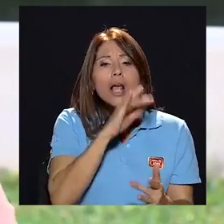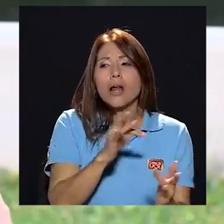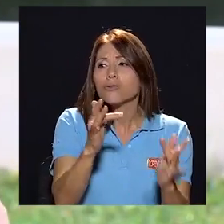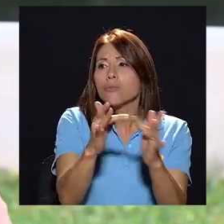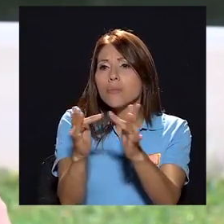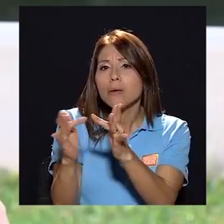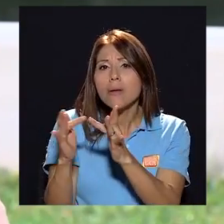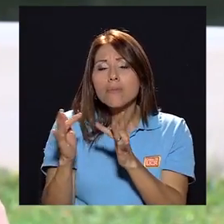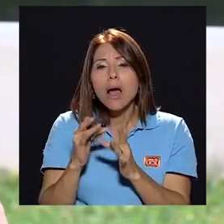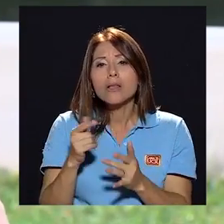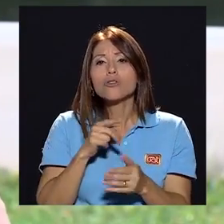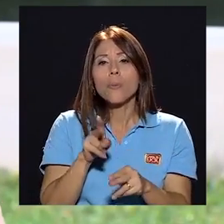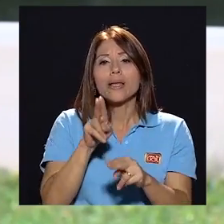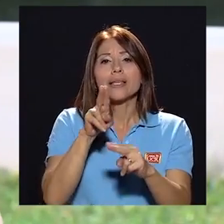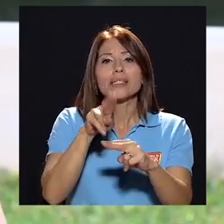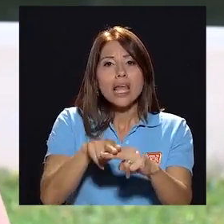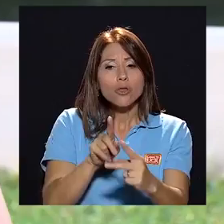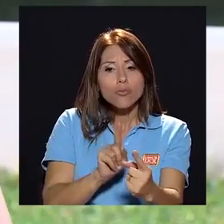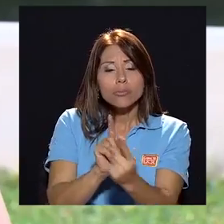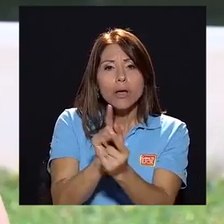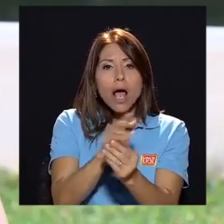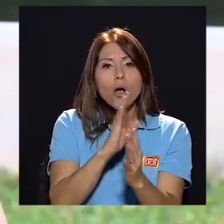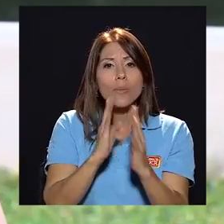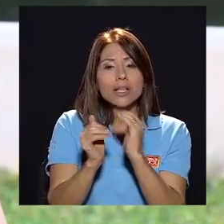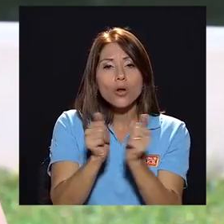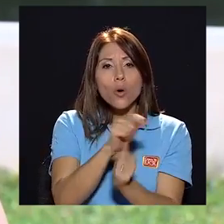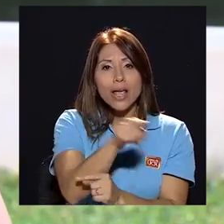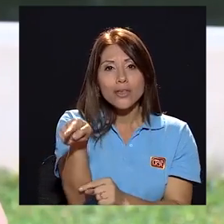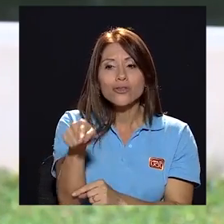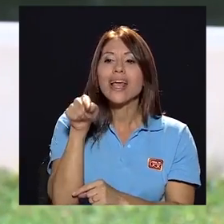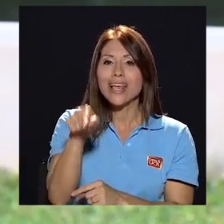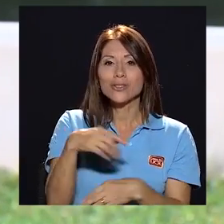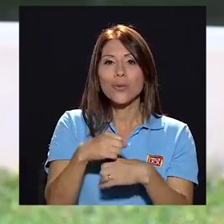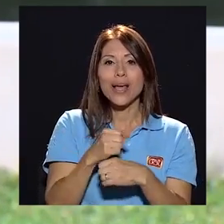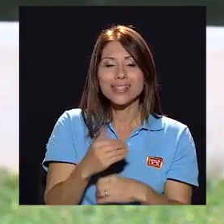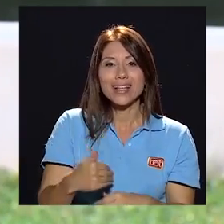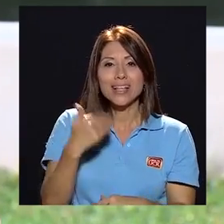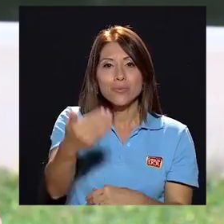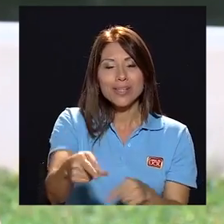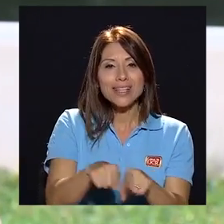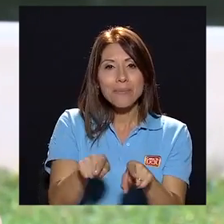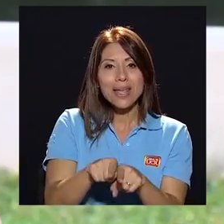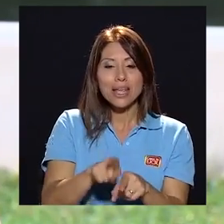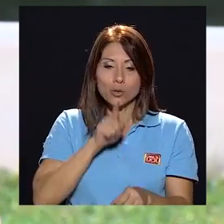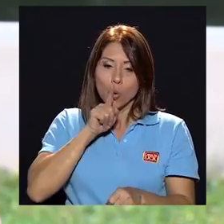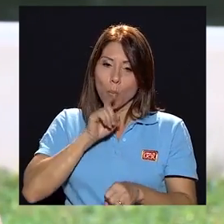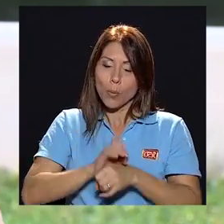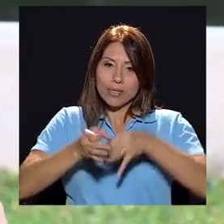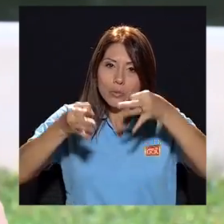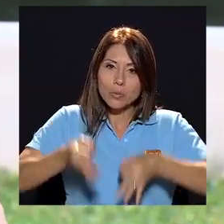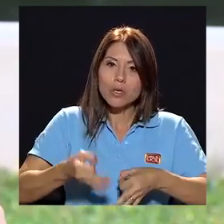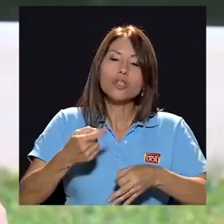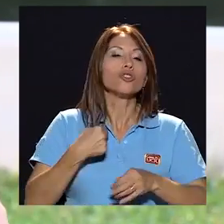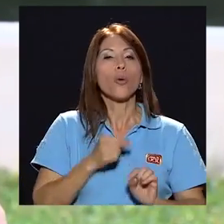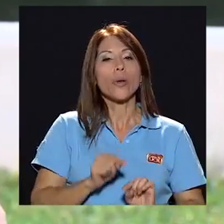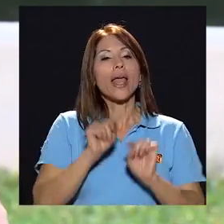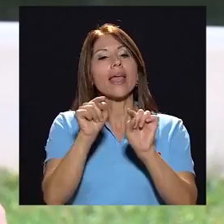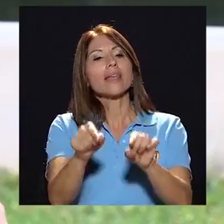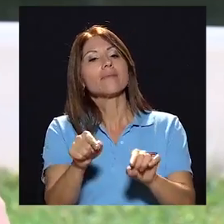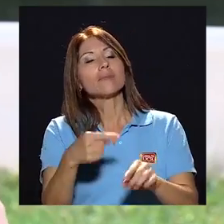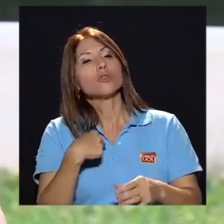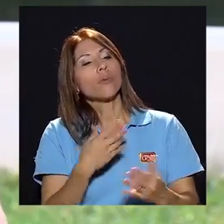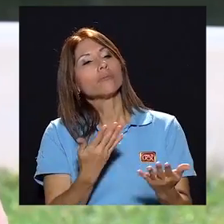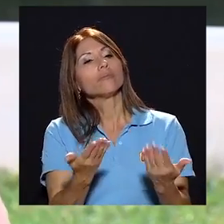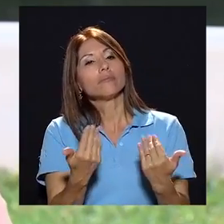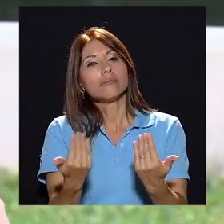siento en una banca a conversar con ellos eso lo voy a hacer después también eso también y es como un compromiso y una promesa de que ahí voy a estar sentada